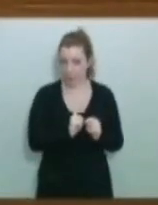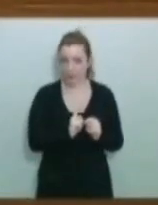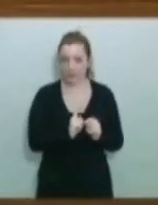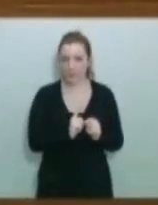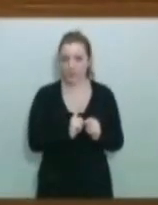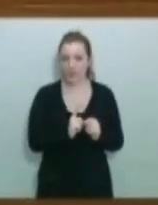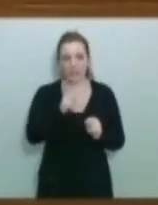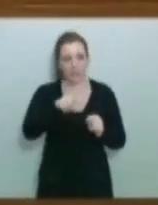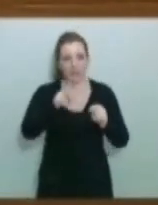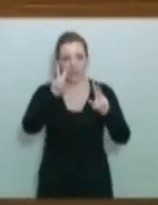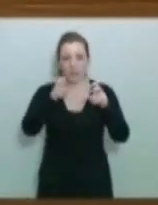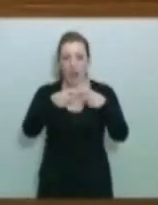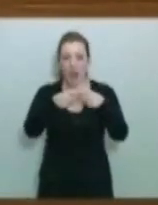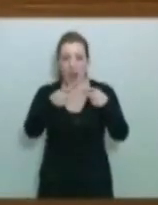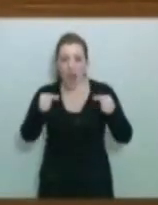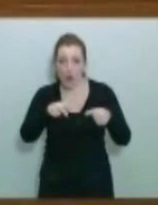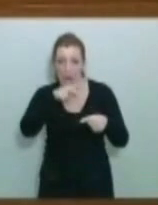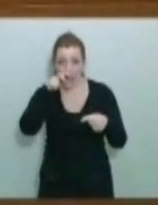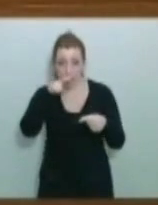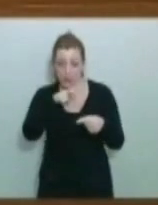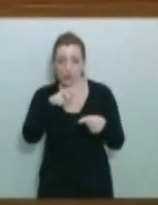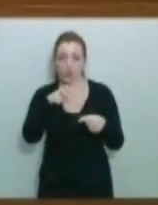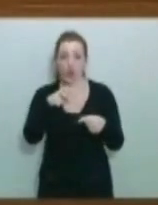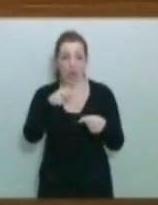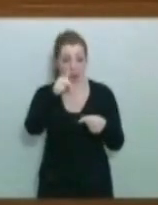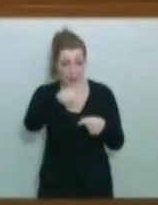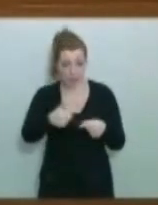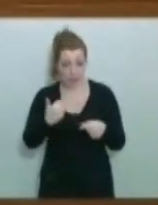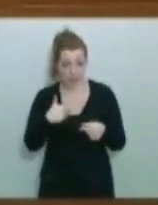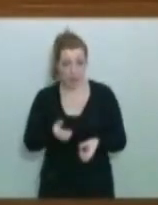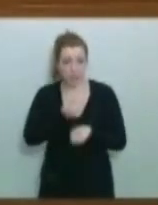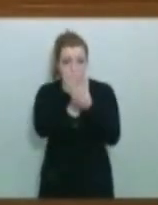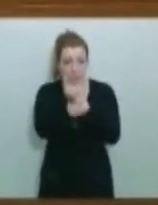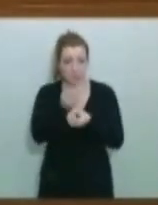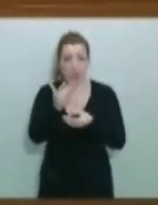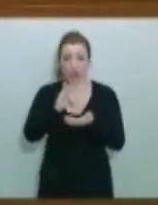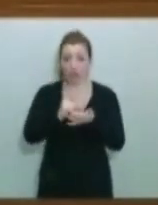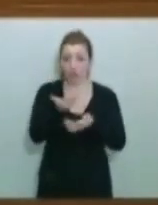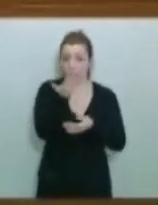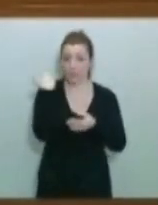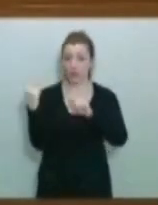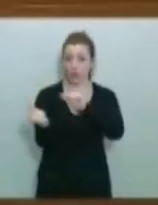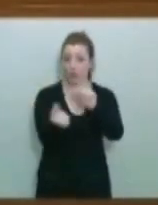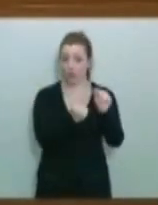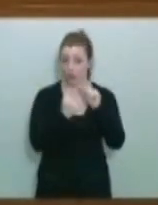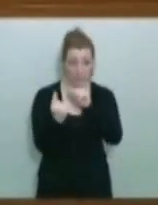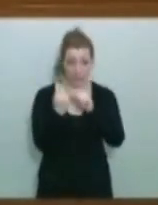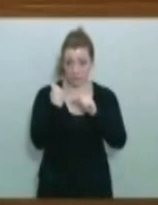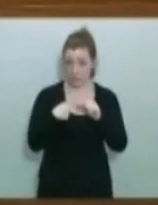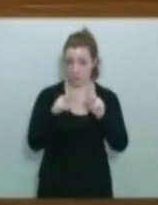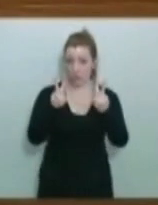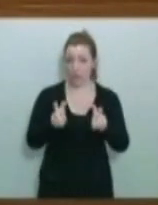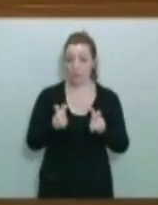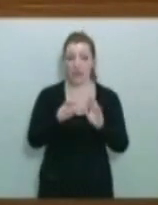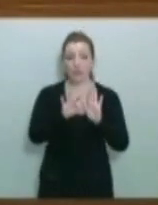también, sobre el ecualipto, sin apriorismo ninguno. Ya lo dijimos aquí cuando se debatió este asunto. Y, mire, en el